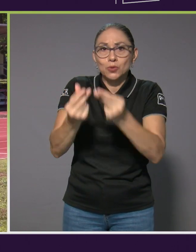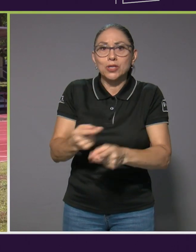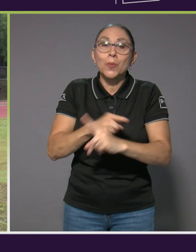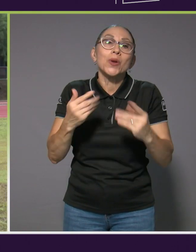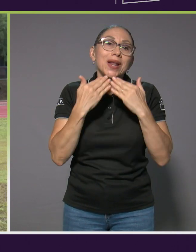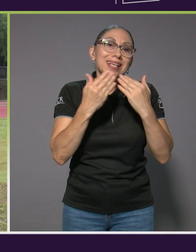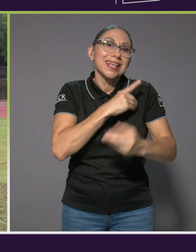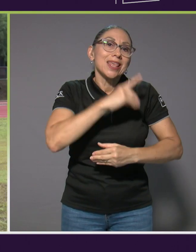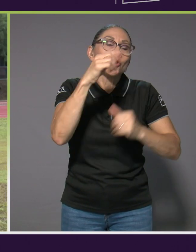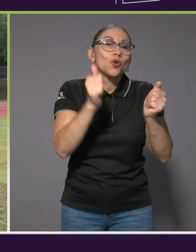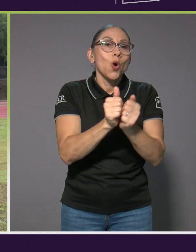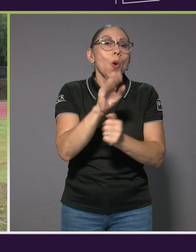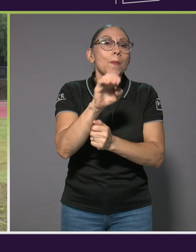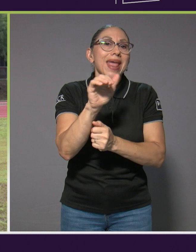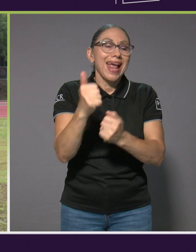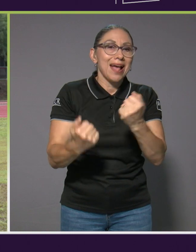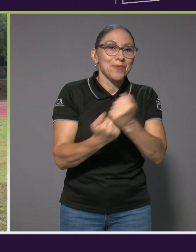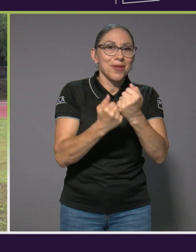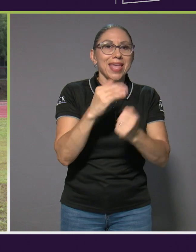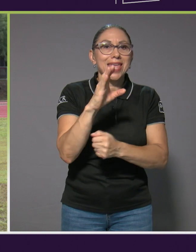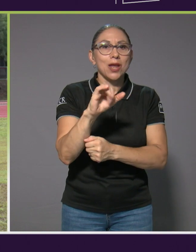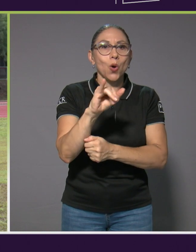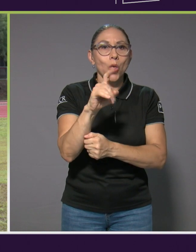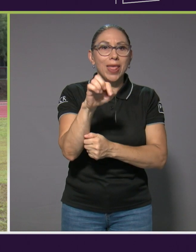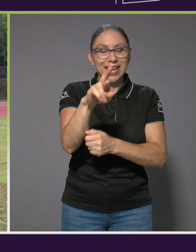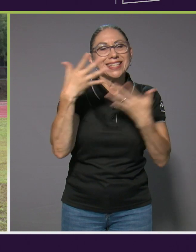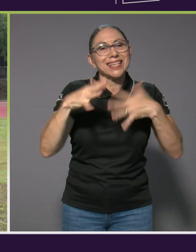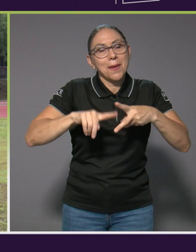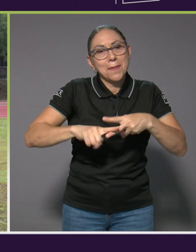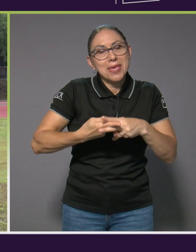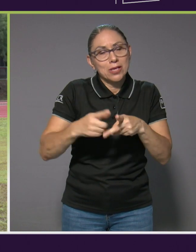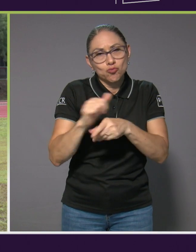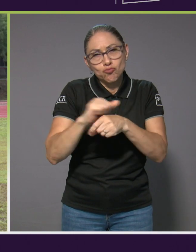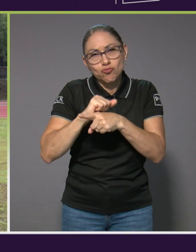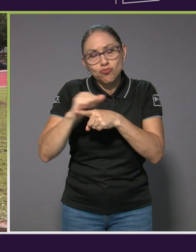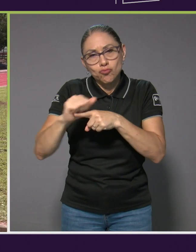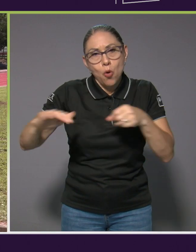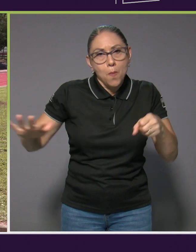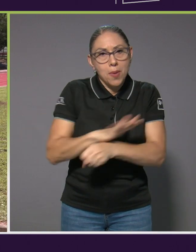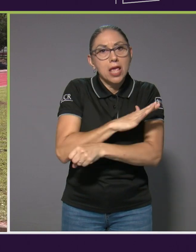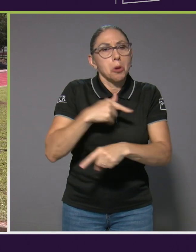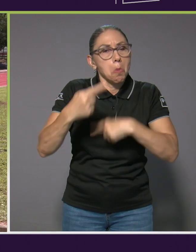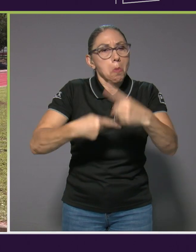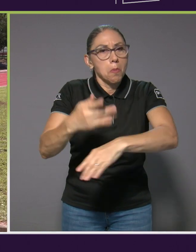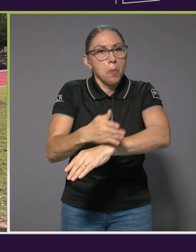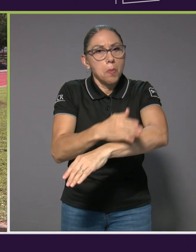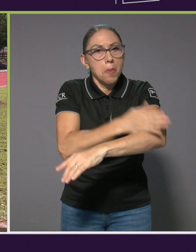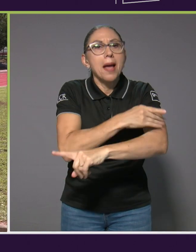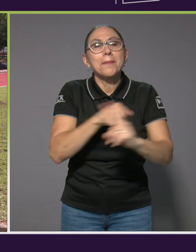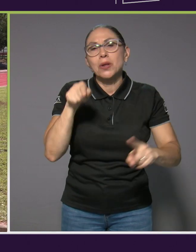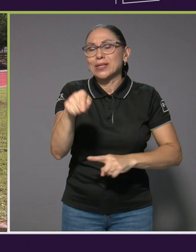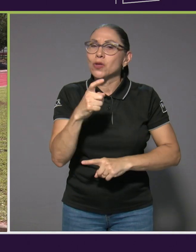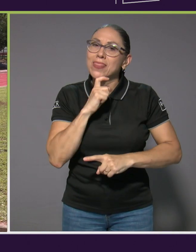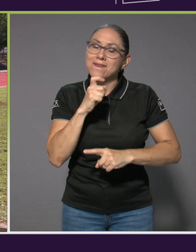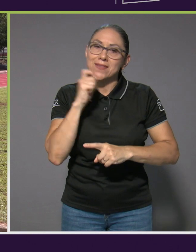a apoyar ya, ya empiezo con el plan de entrenamiento completo y sé que voy a mejorar mucho más, pero eso ha sido lo más complicado, ¿verdad?, para la preparación.